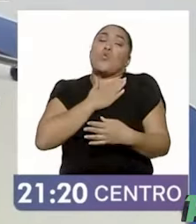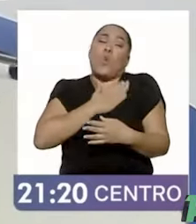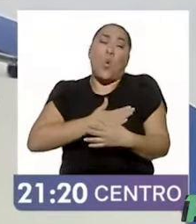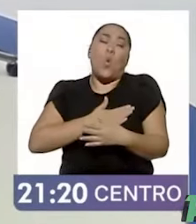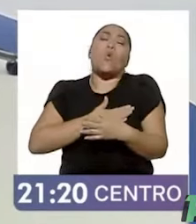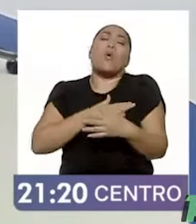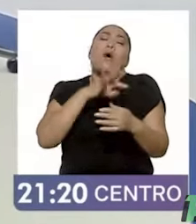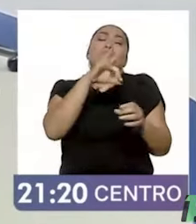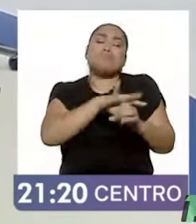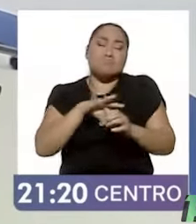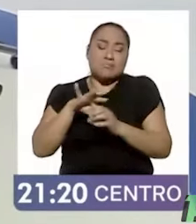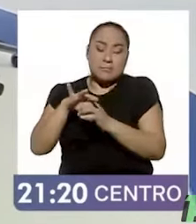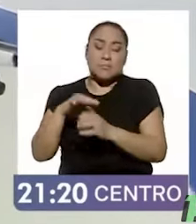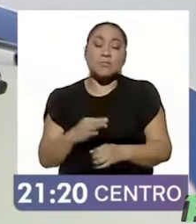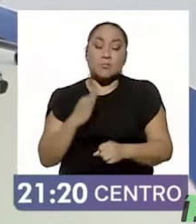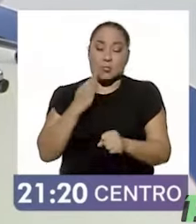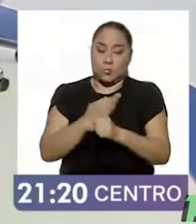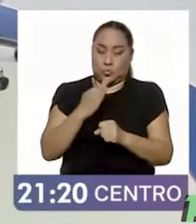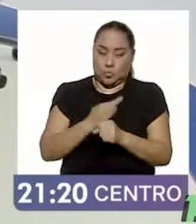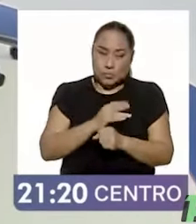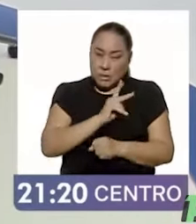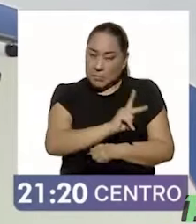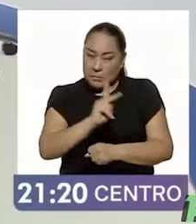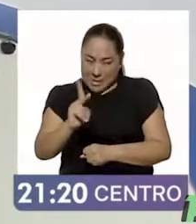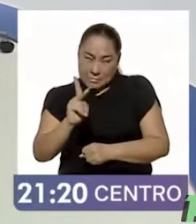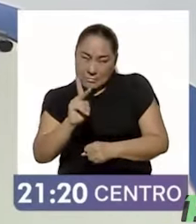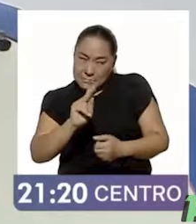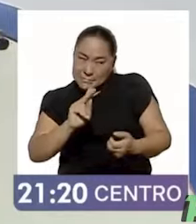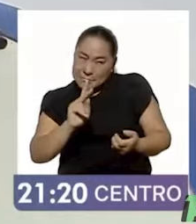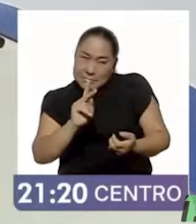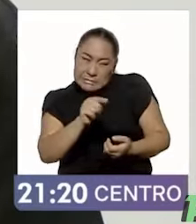remotamente parecido al español.